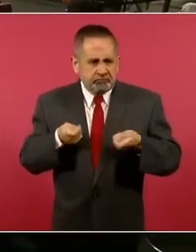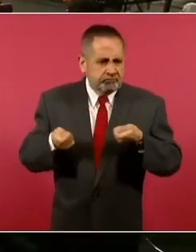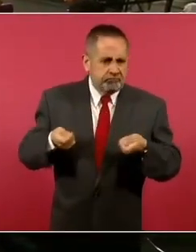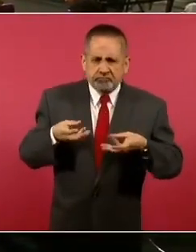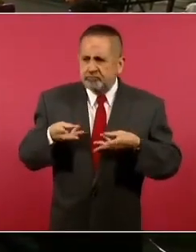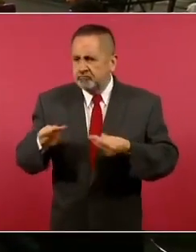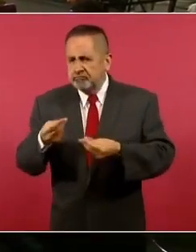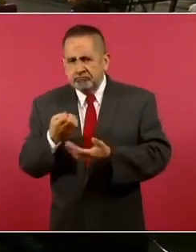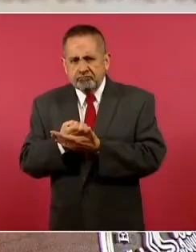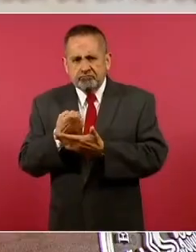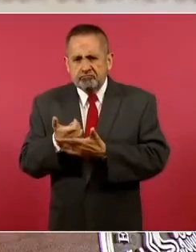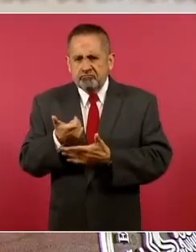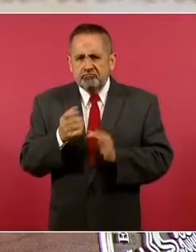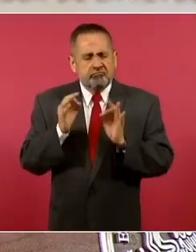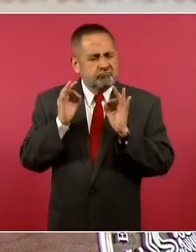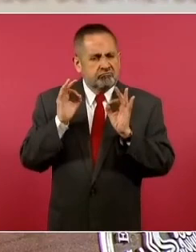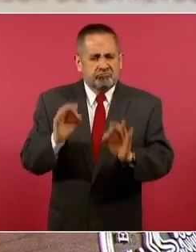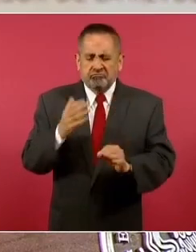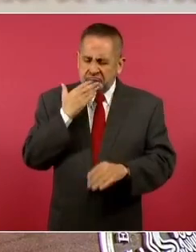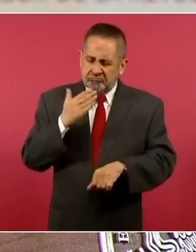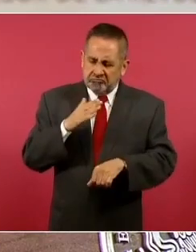así terminó el año.